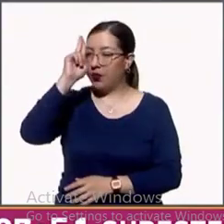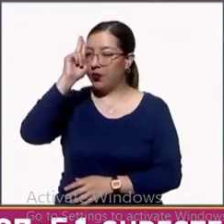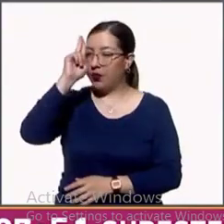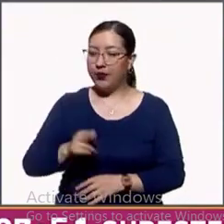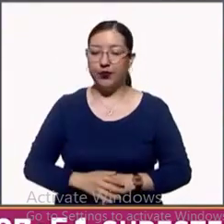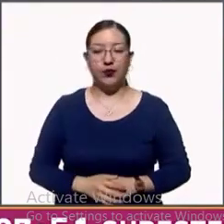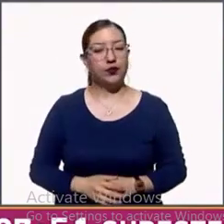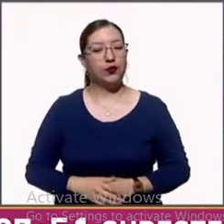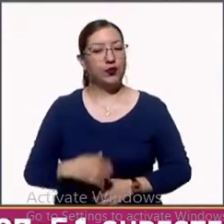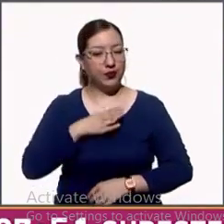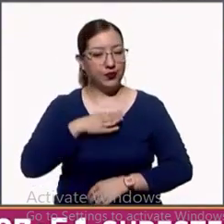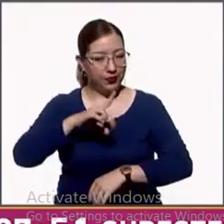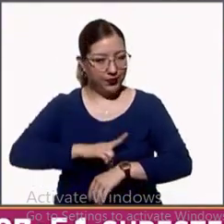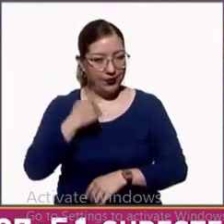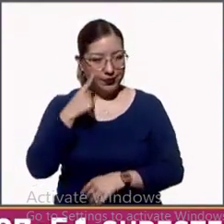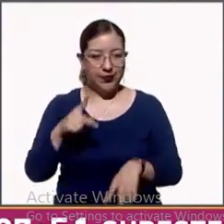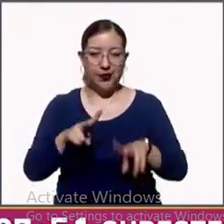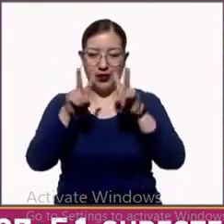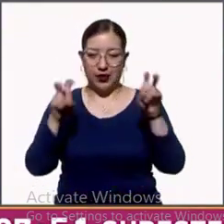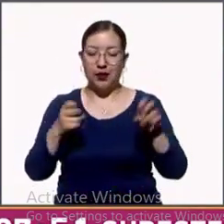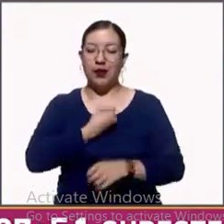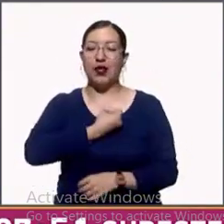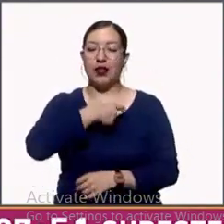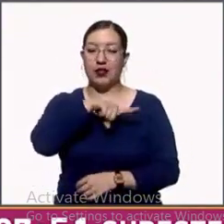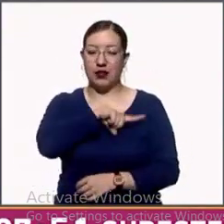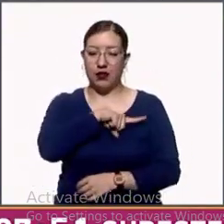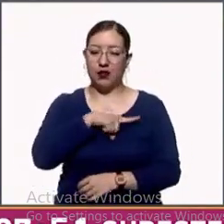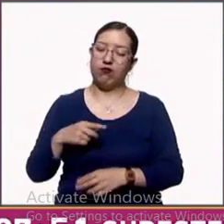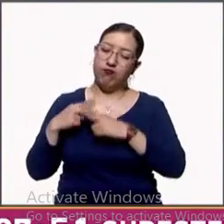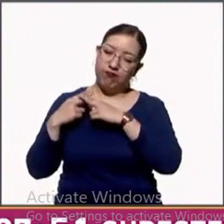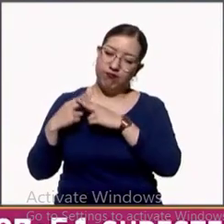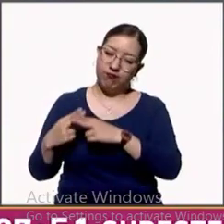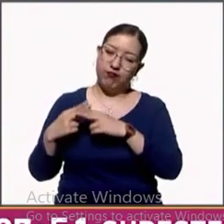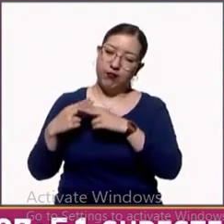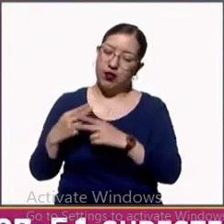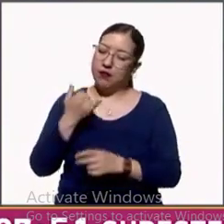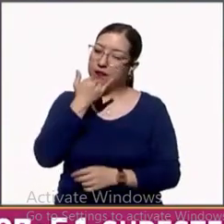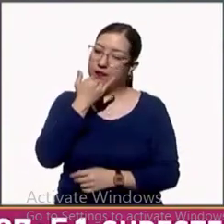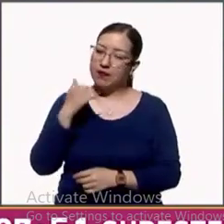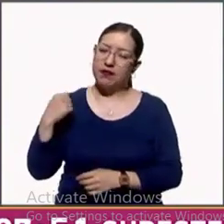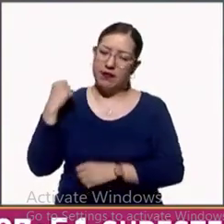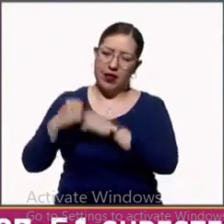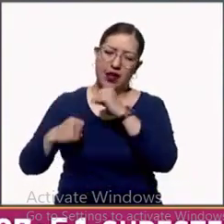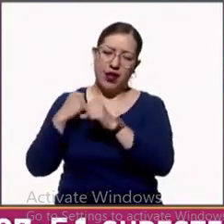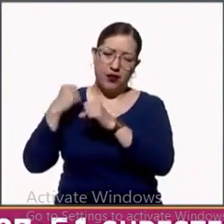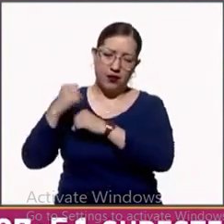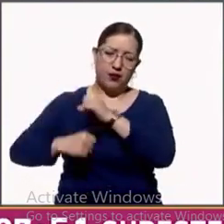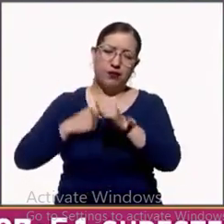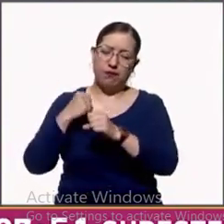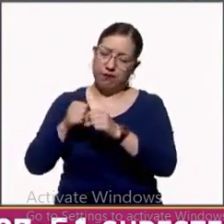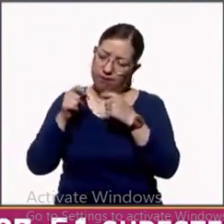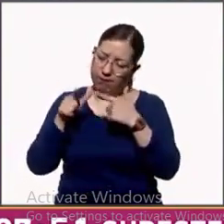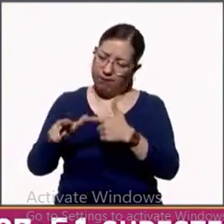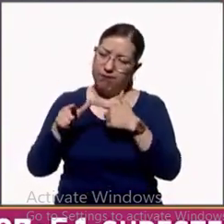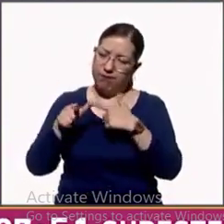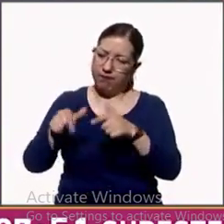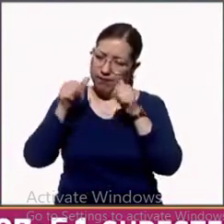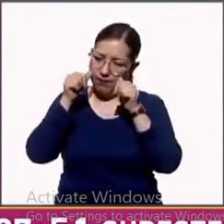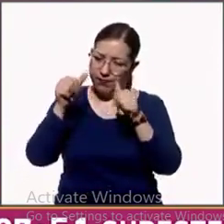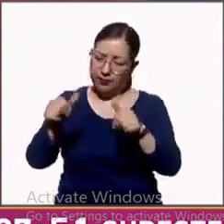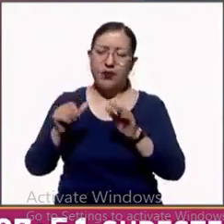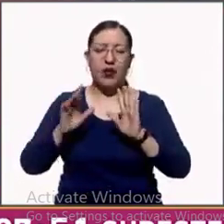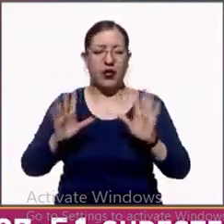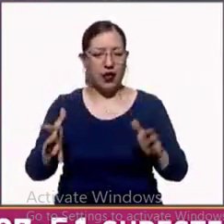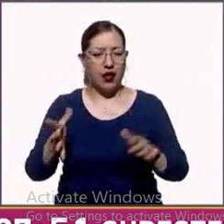Pues, mira, es un tema de salud pública que le venimos dando seguimiento ya desde hace varios años. De hecho, hemos trabajado en algunos proyectos para